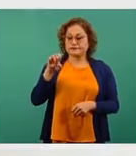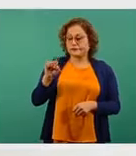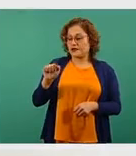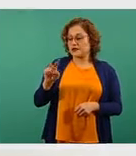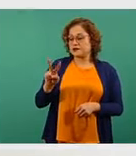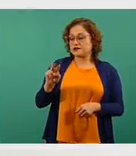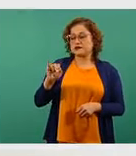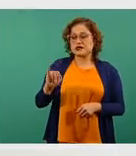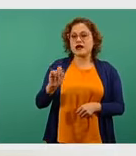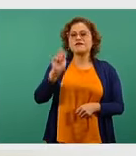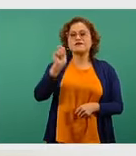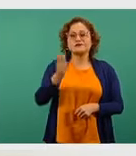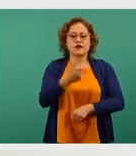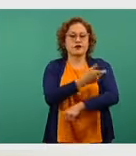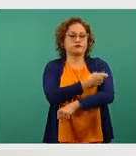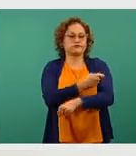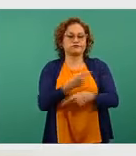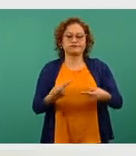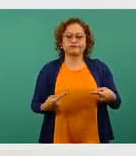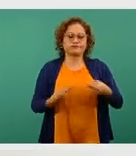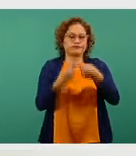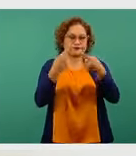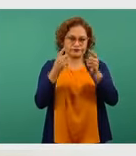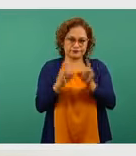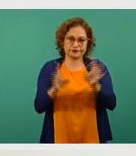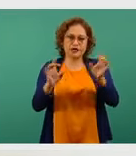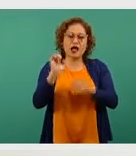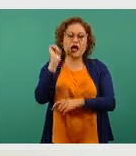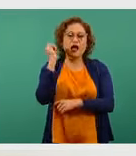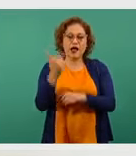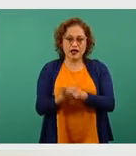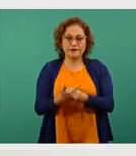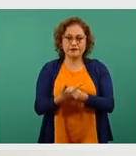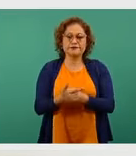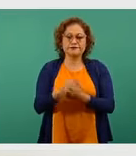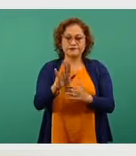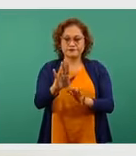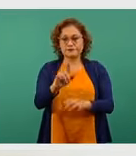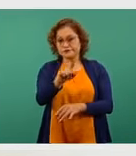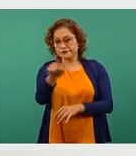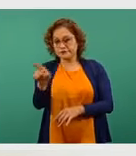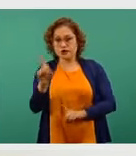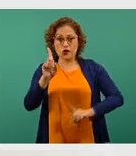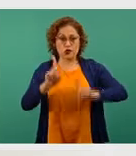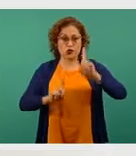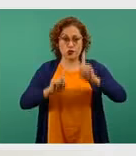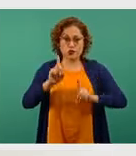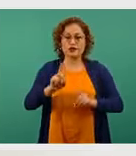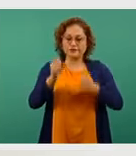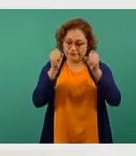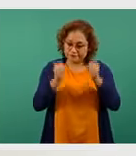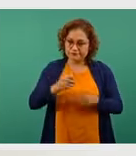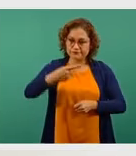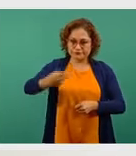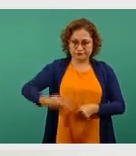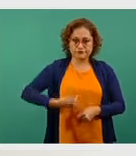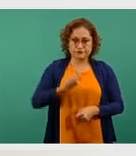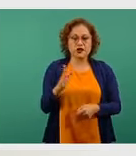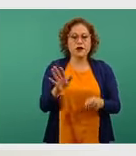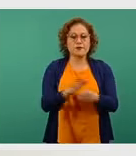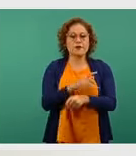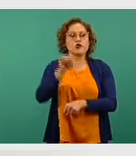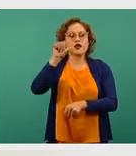atribuibles a vacunación. Me adelanto aquí a una pregunta que posiblemente van a hacer, porque hoy fue motivo de